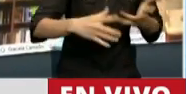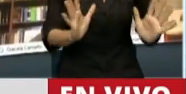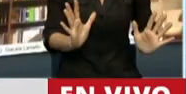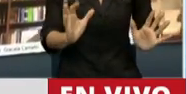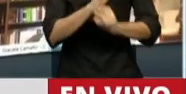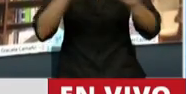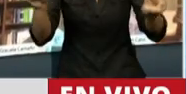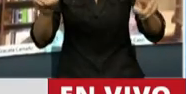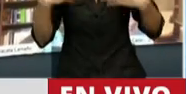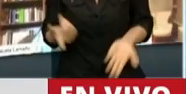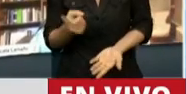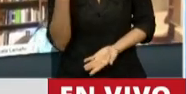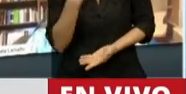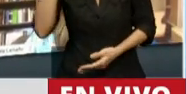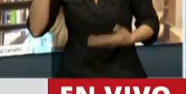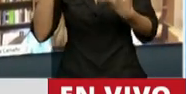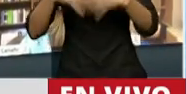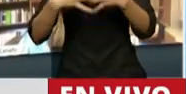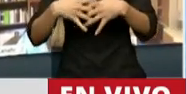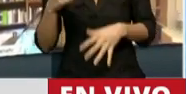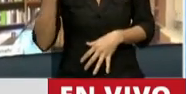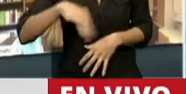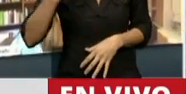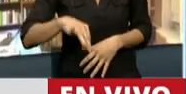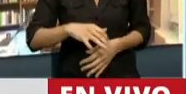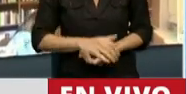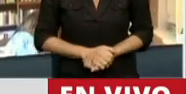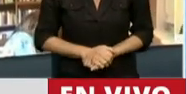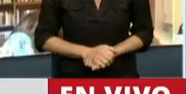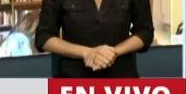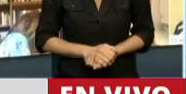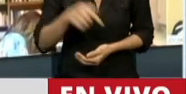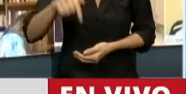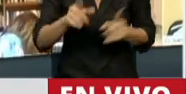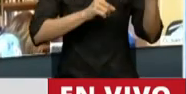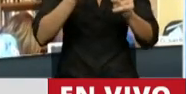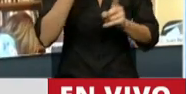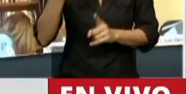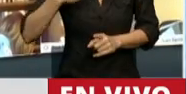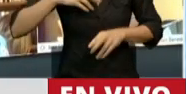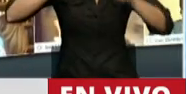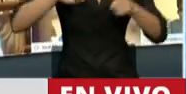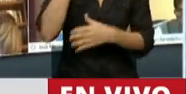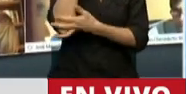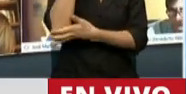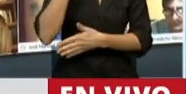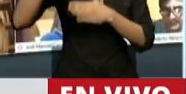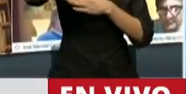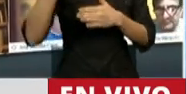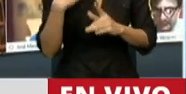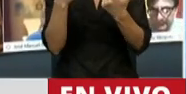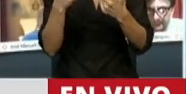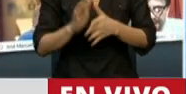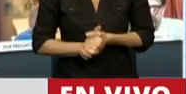Entonces, creo que tenemos que reflexionar. Presidente, acá se ha dicho que la Argentina no tiene un plan económico. Es paradójico porque era